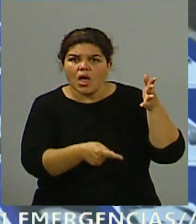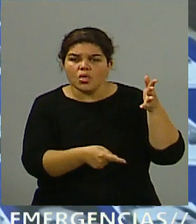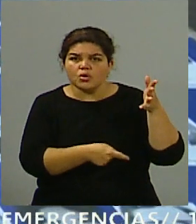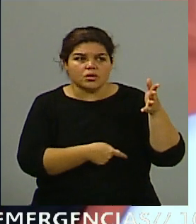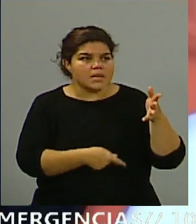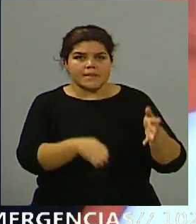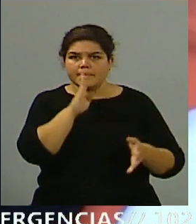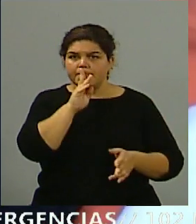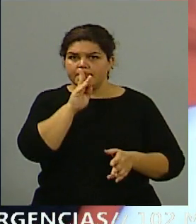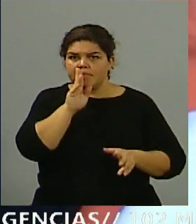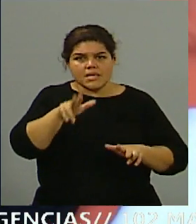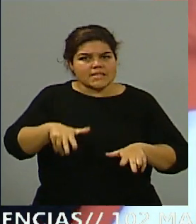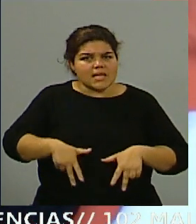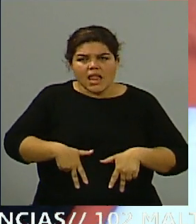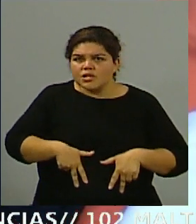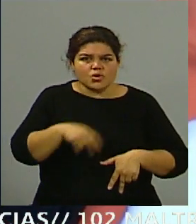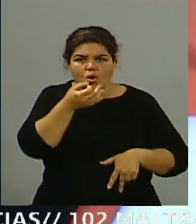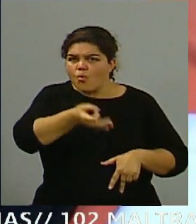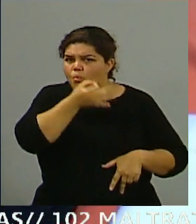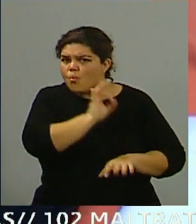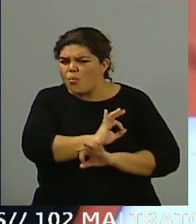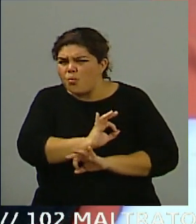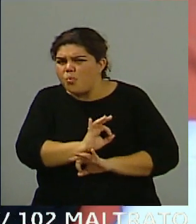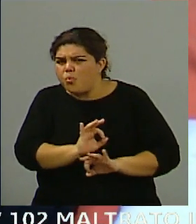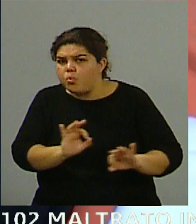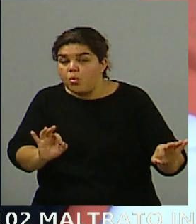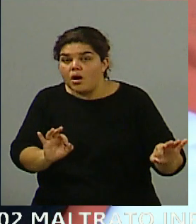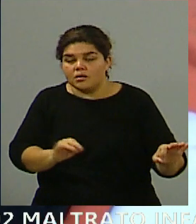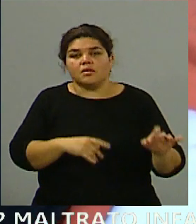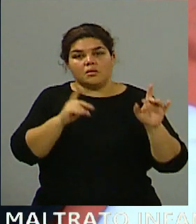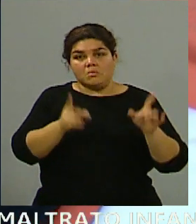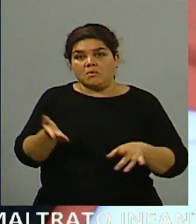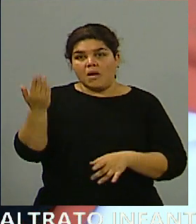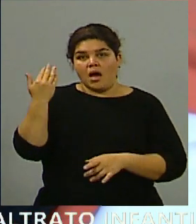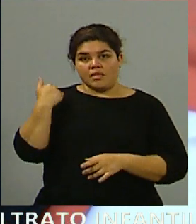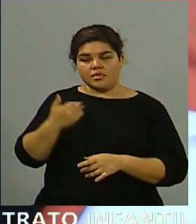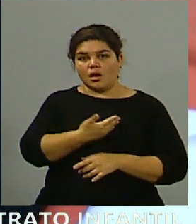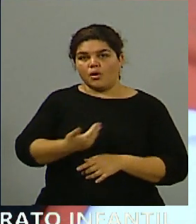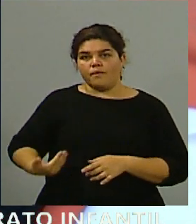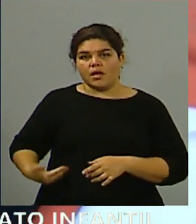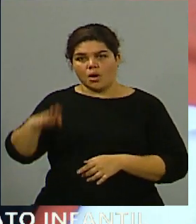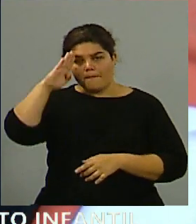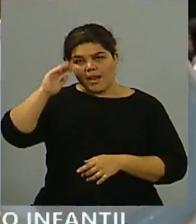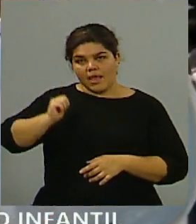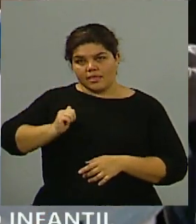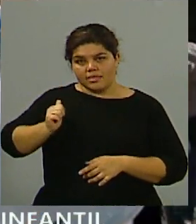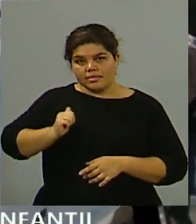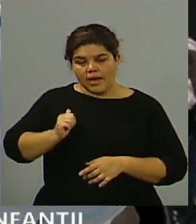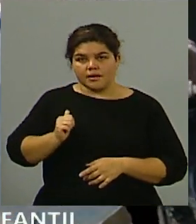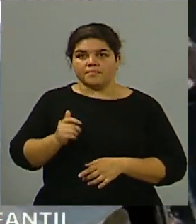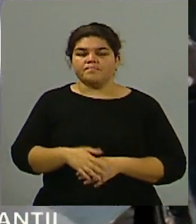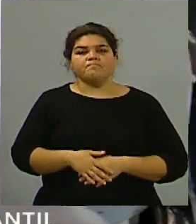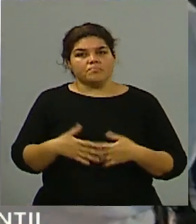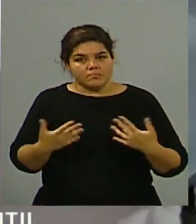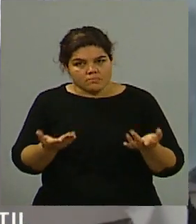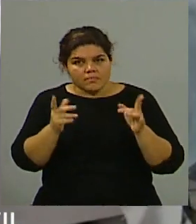aquellos testigos o víctimas de la última dictadura cívico-militar para poder llegar a la condena. Y es por eso que esta